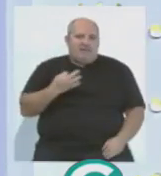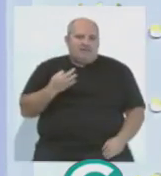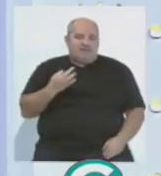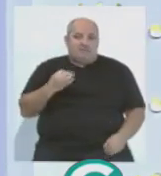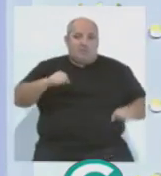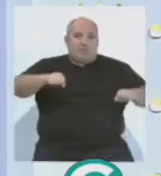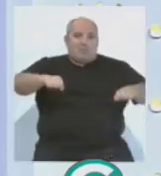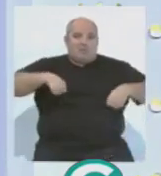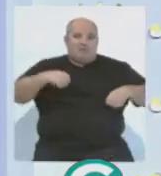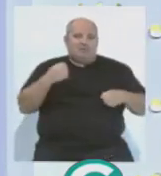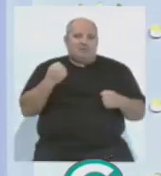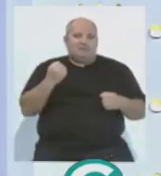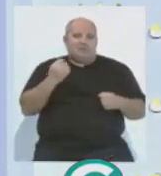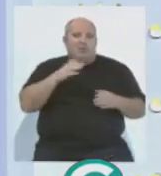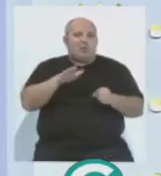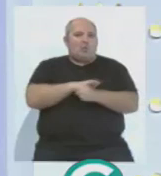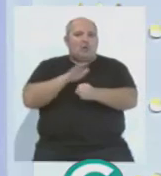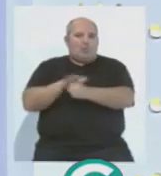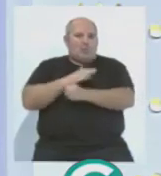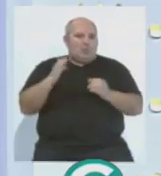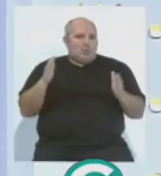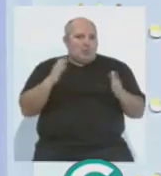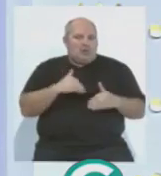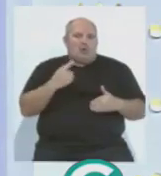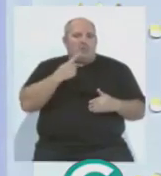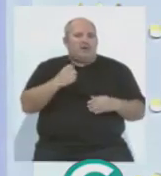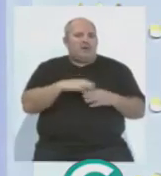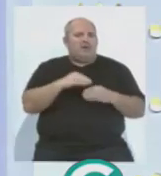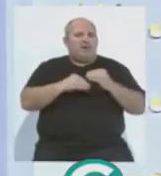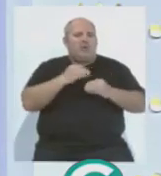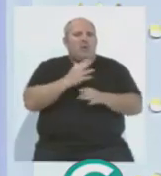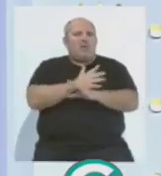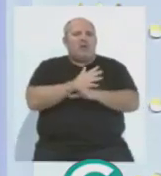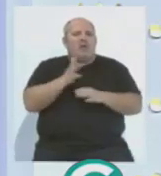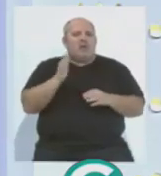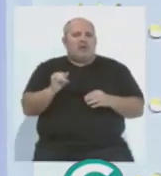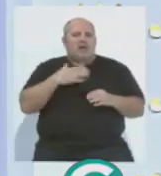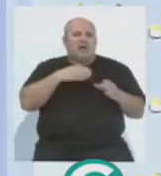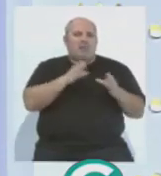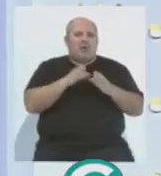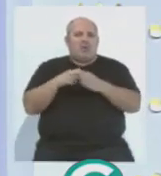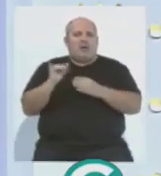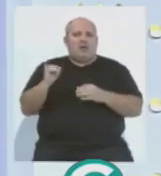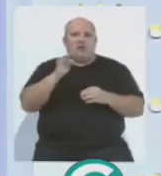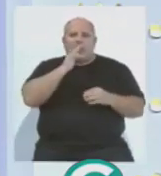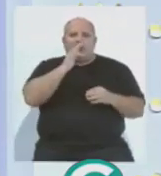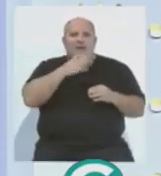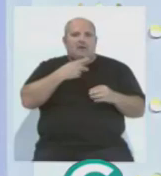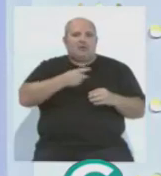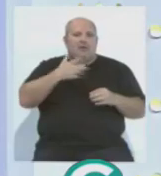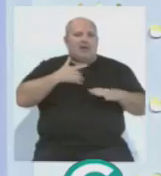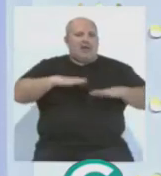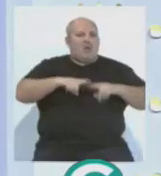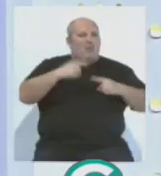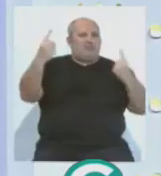tenemos ahora mismo eso cubierto, pero hombre, que sí que es muy complicado, además jugadores que tienen sus equipos, que algunos ni siquiera querrán salir, o sea